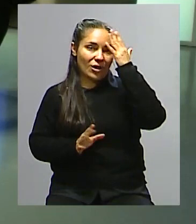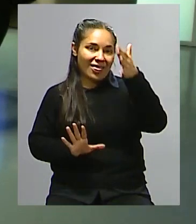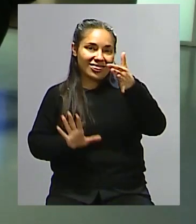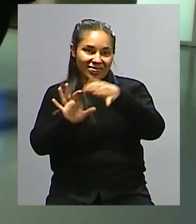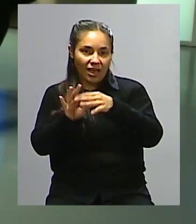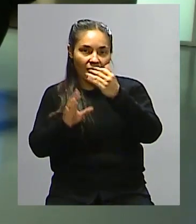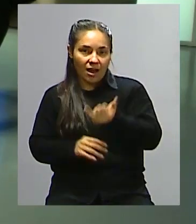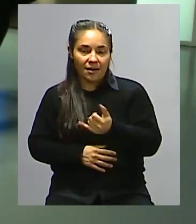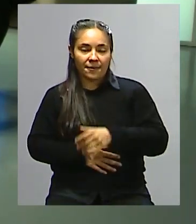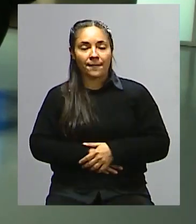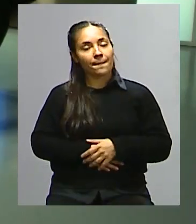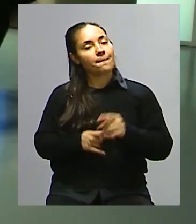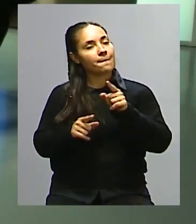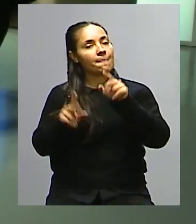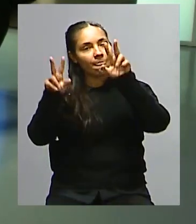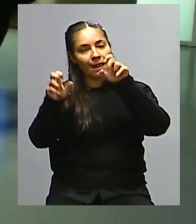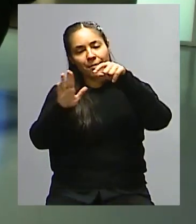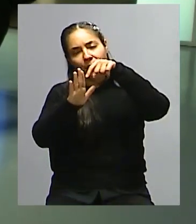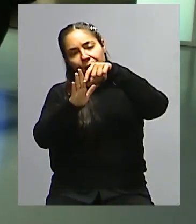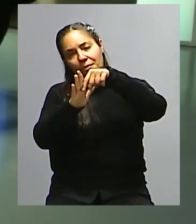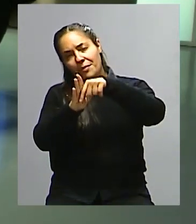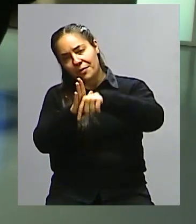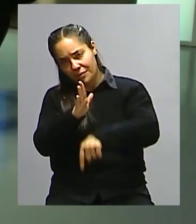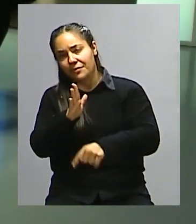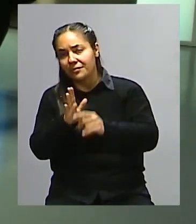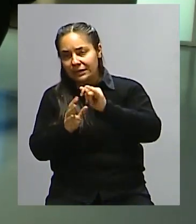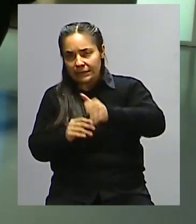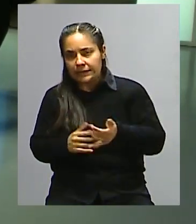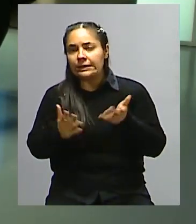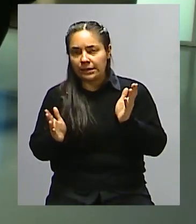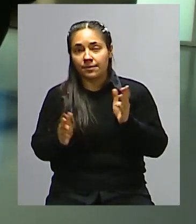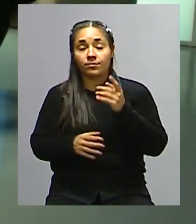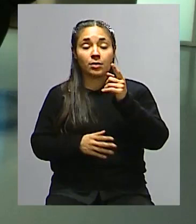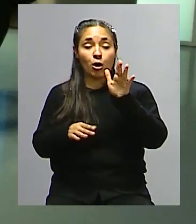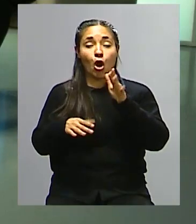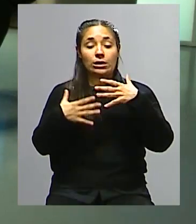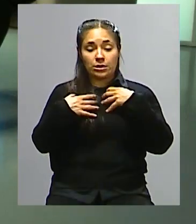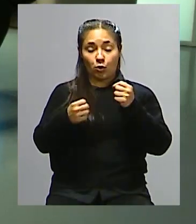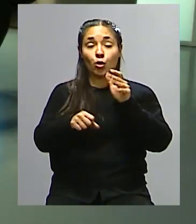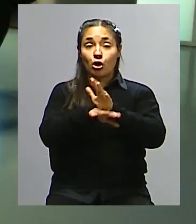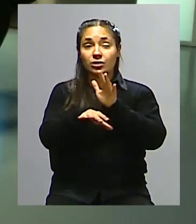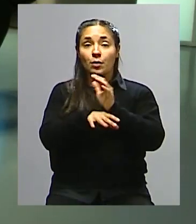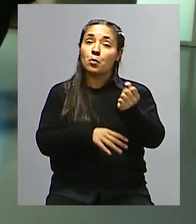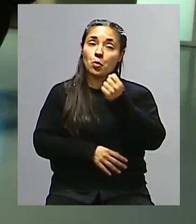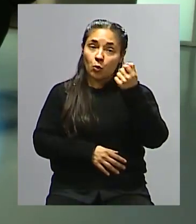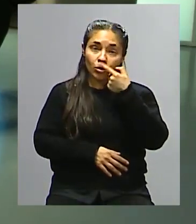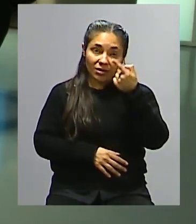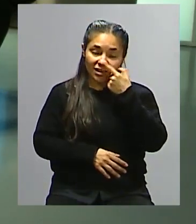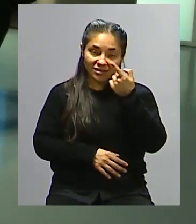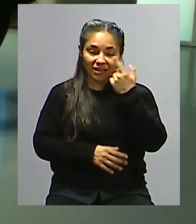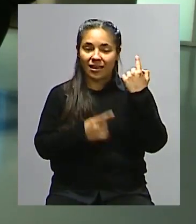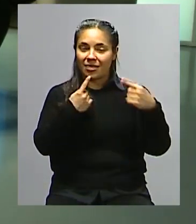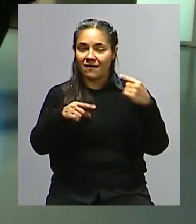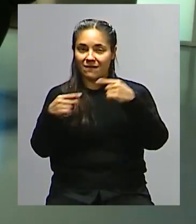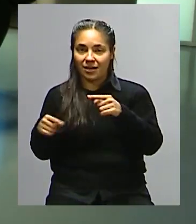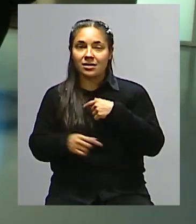Sergio, bueno, lo decíamos, es un tema muy amplio y también tiene que ver esto que aclaraban del concepto de salud, cómo me parece que está bueno diferenciarlo. Pero